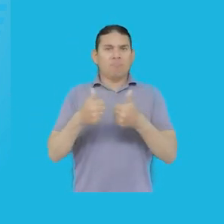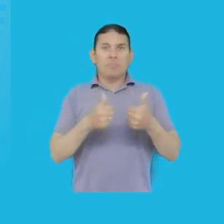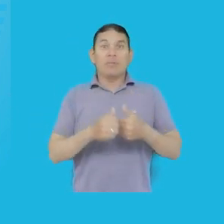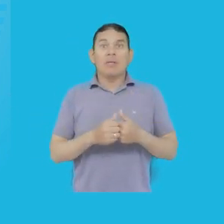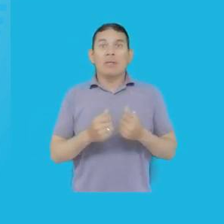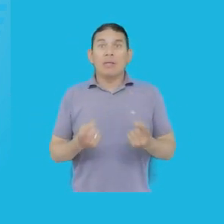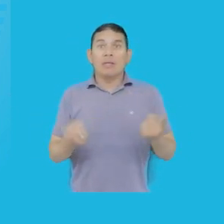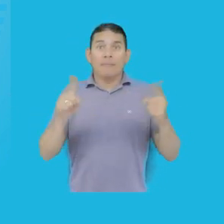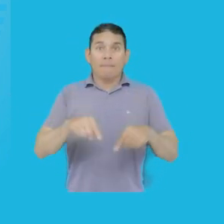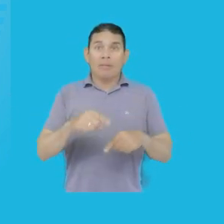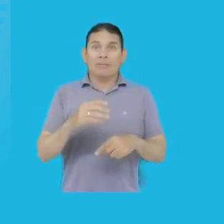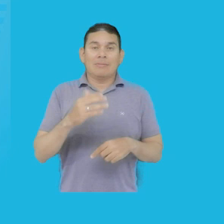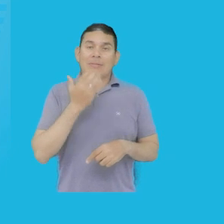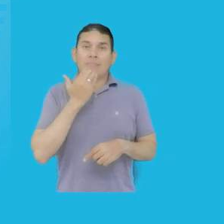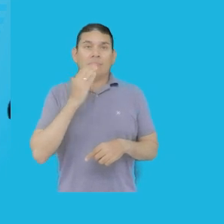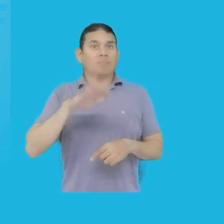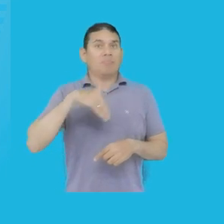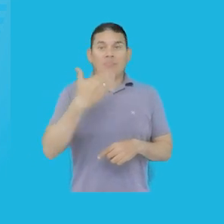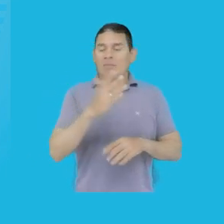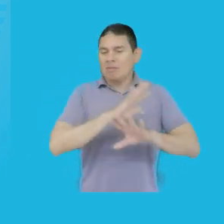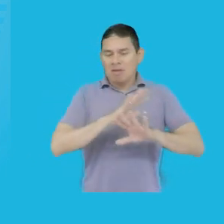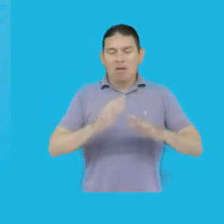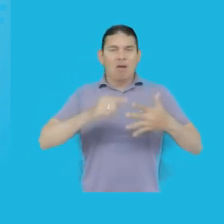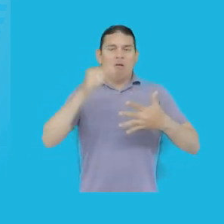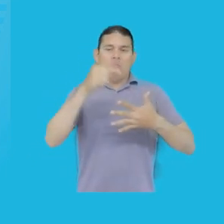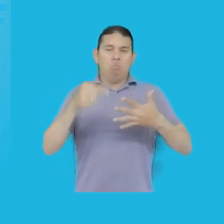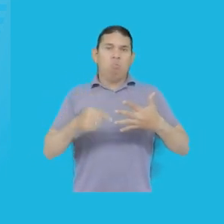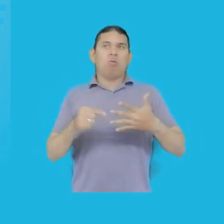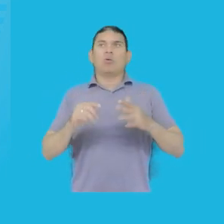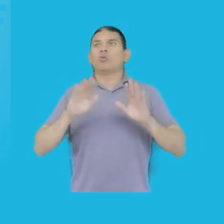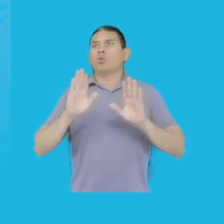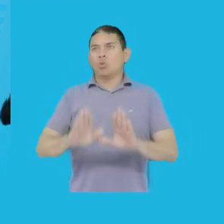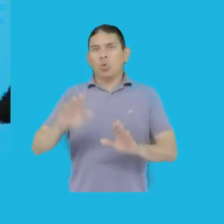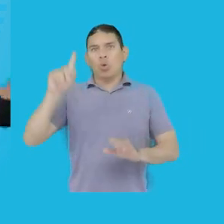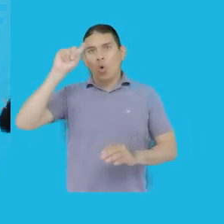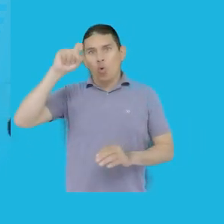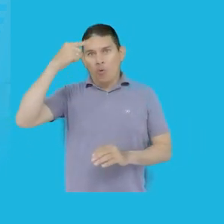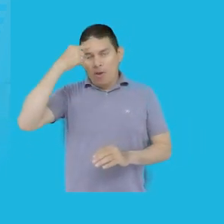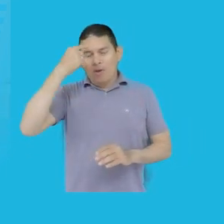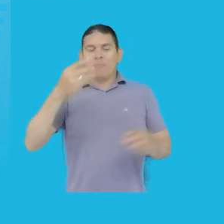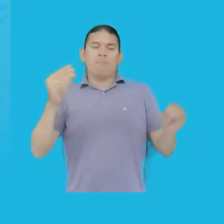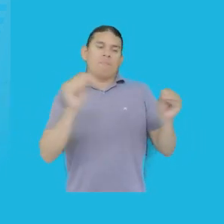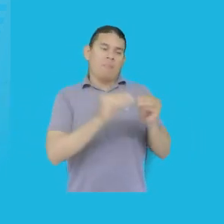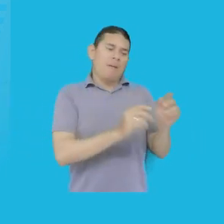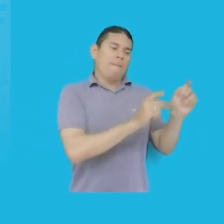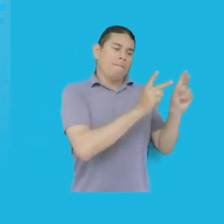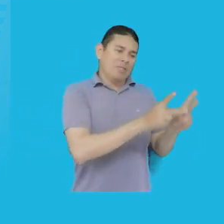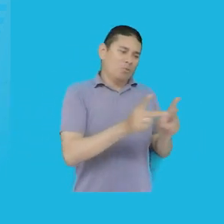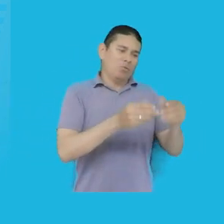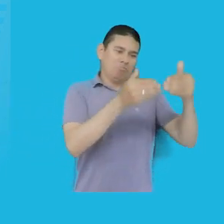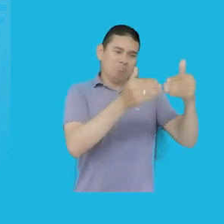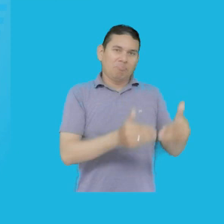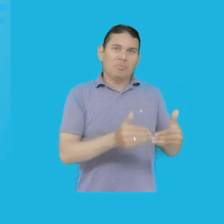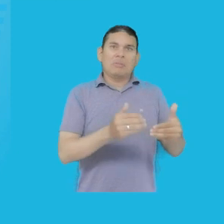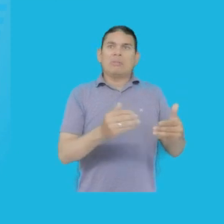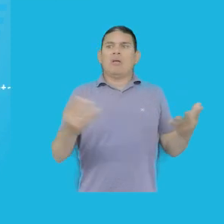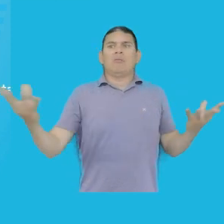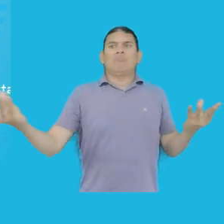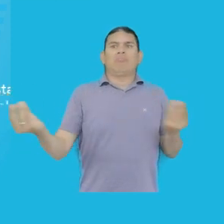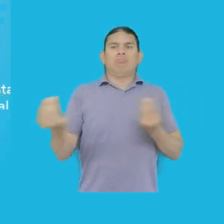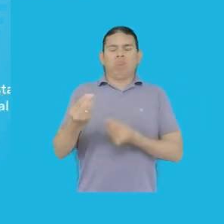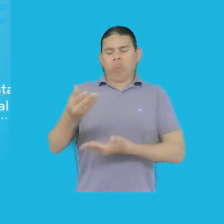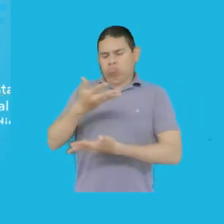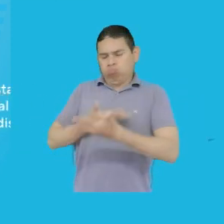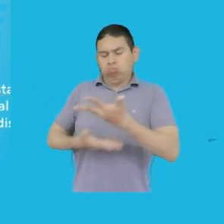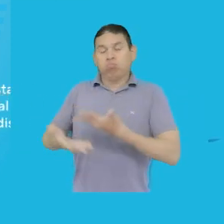desde el proyecto de manera tal que cuando se pongan esos elementos por parte del gobierno y la sociedad civil en